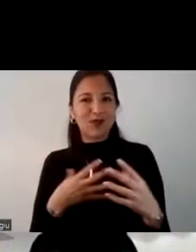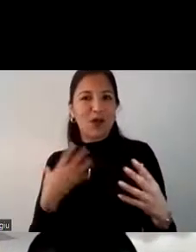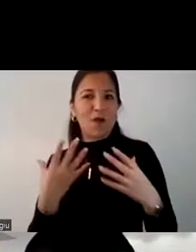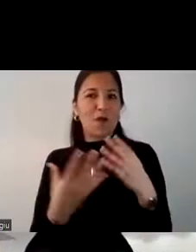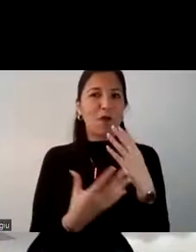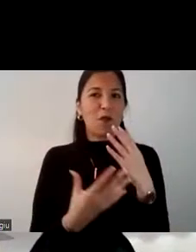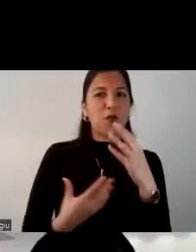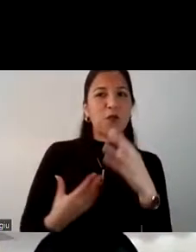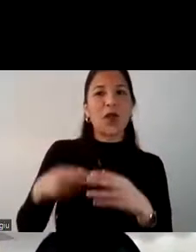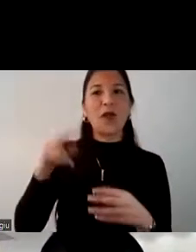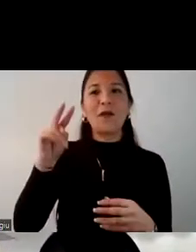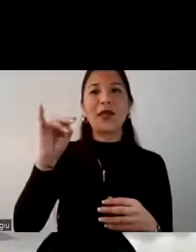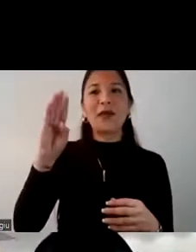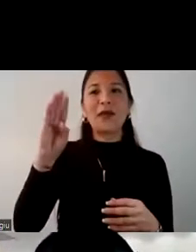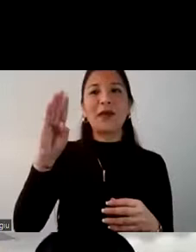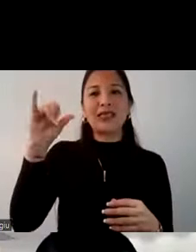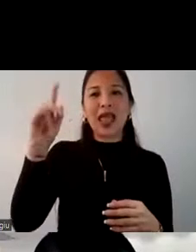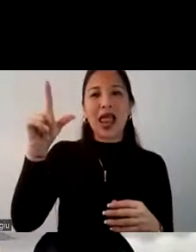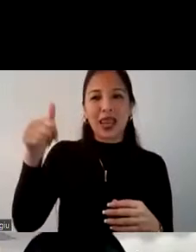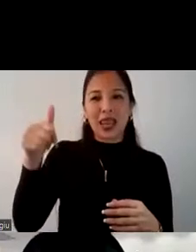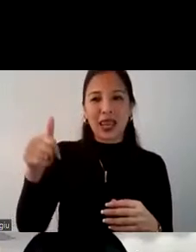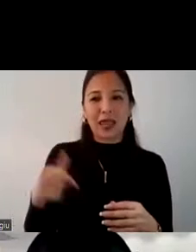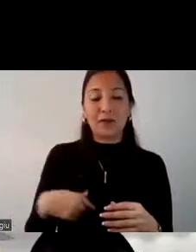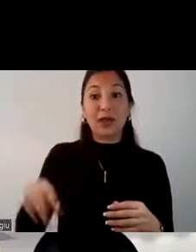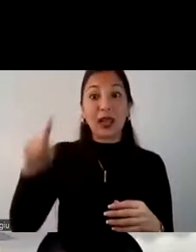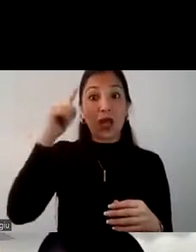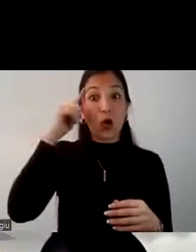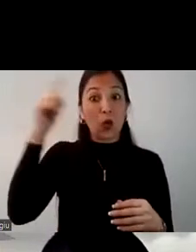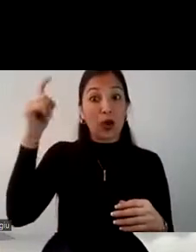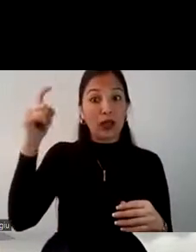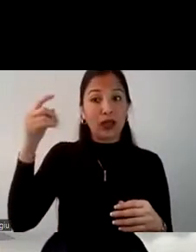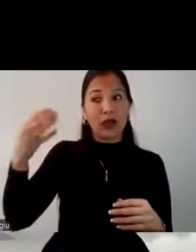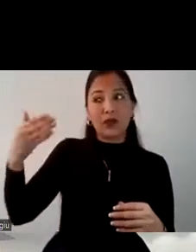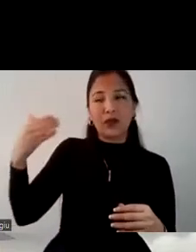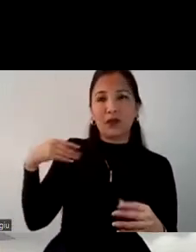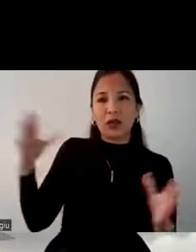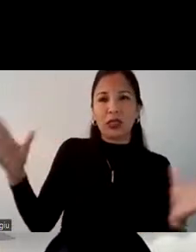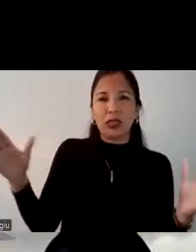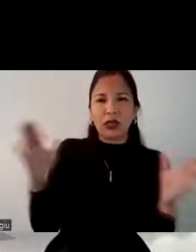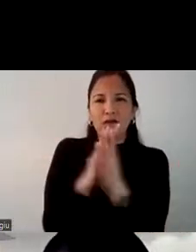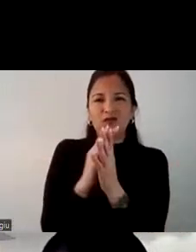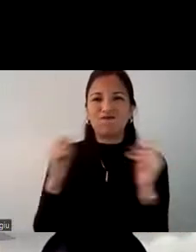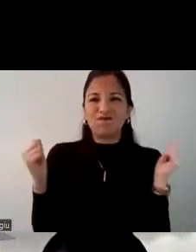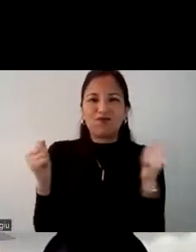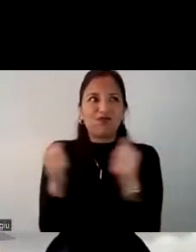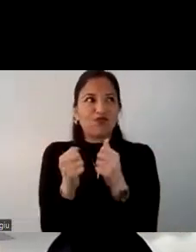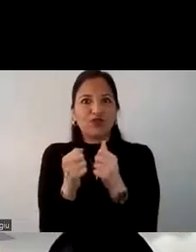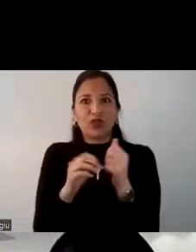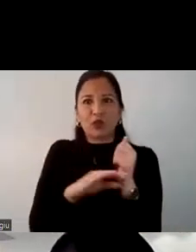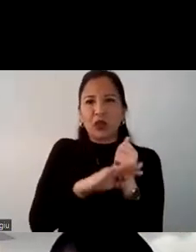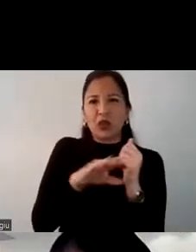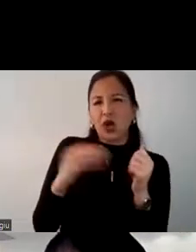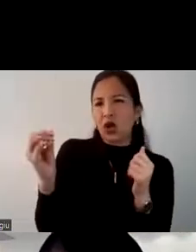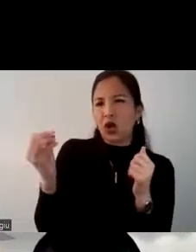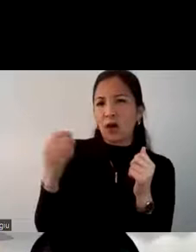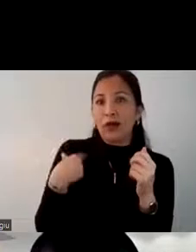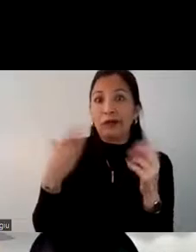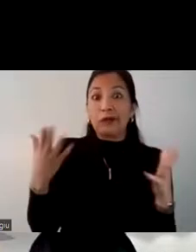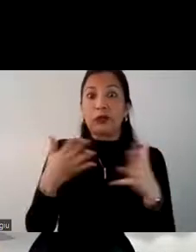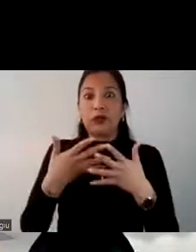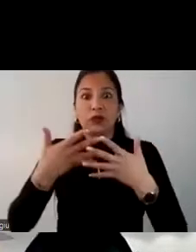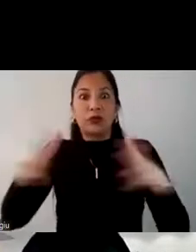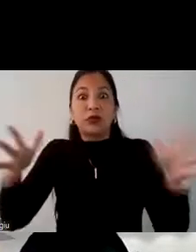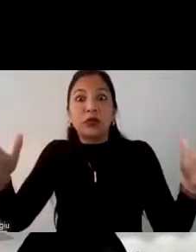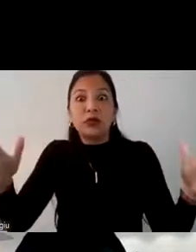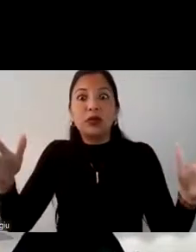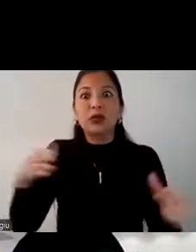nuevos recuerdos. Recordemos que venimos de una pandemia, de un encierro y posiblemente es por eso que los jóvenes quieren explorar, quieren